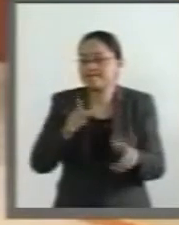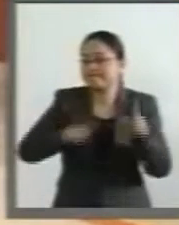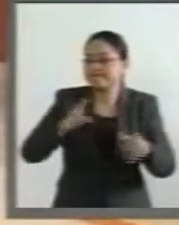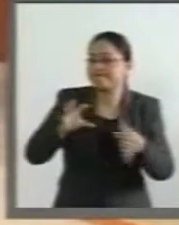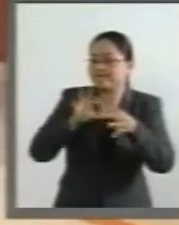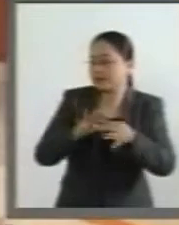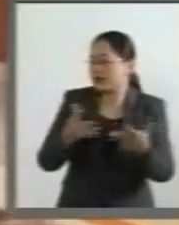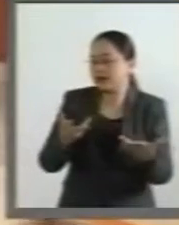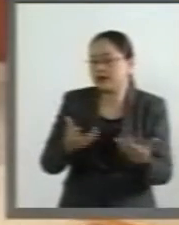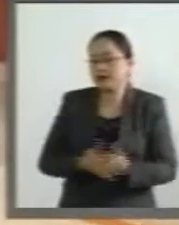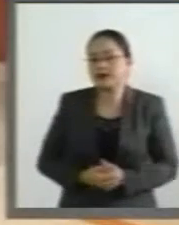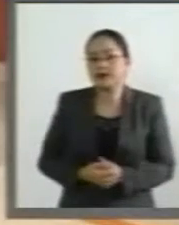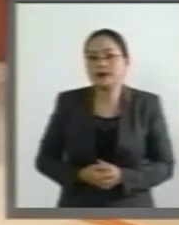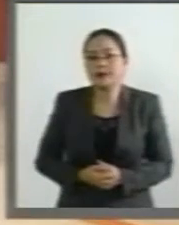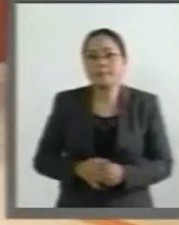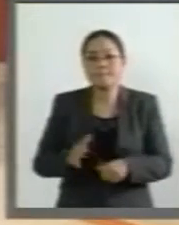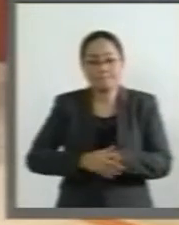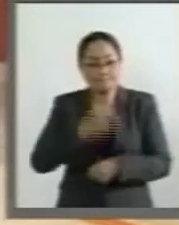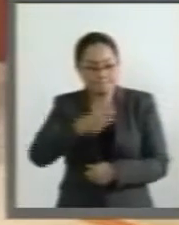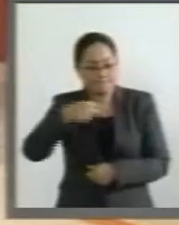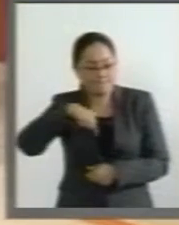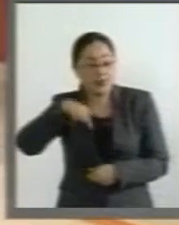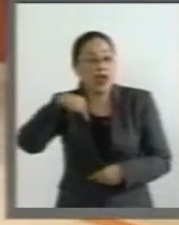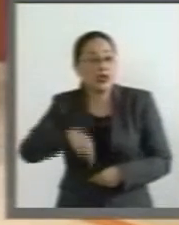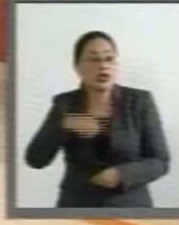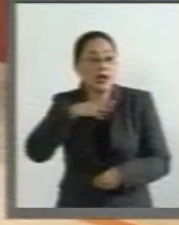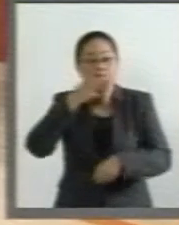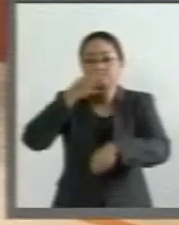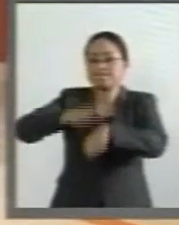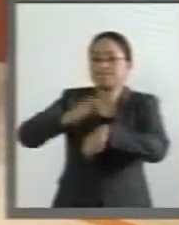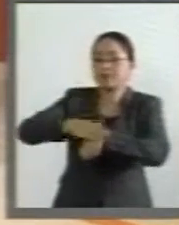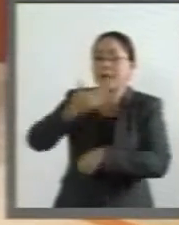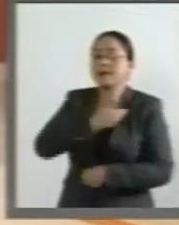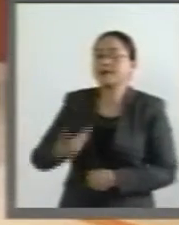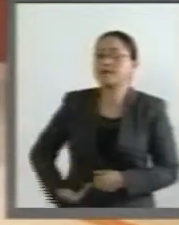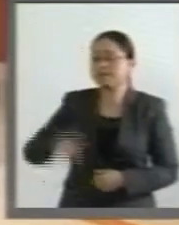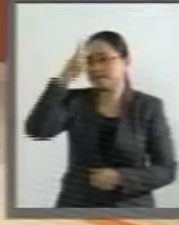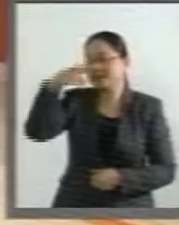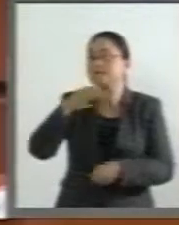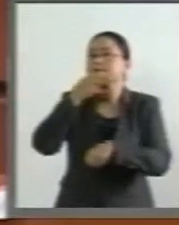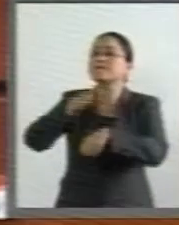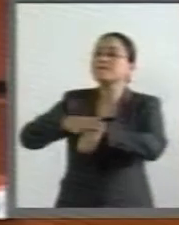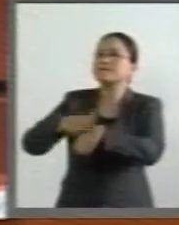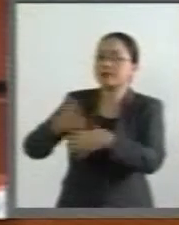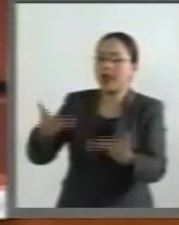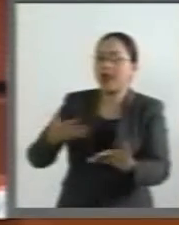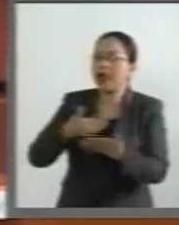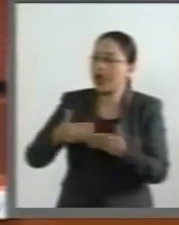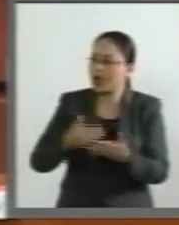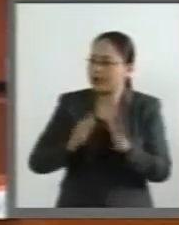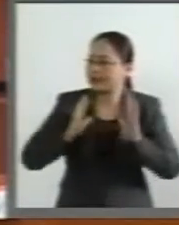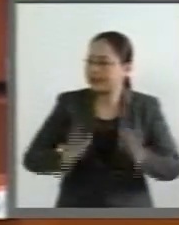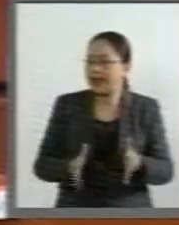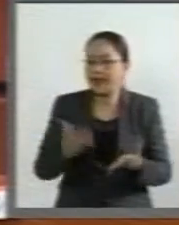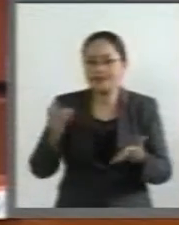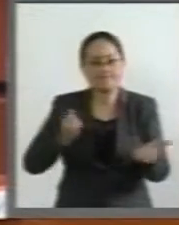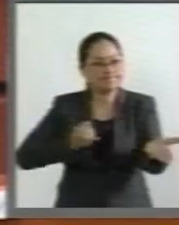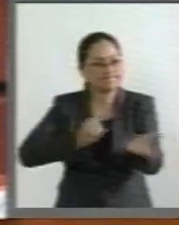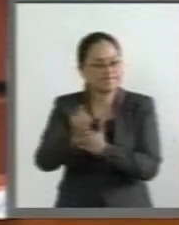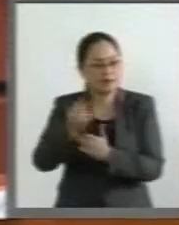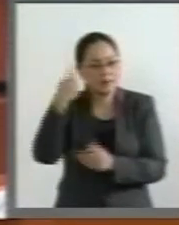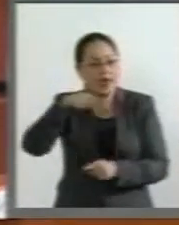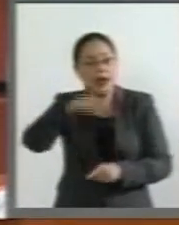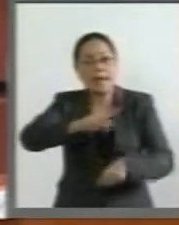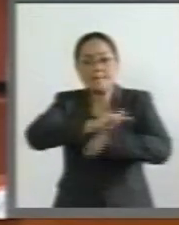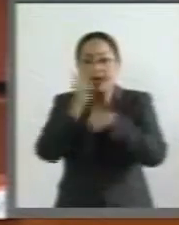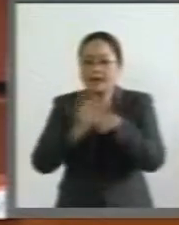Por eso, desde aquí le hago un llamado atento al ciudadano presidente de la República para que de una vez por todas le aclare a la